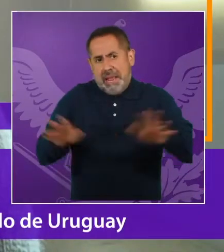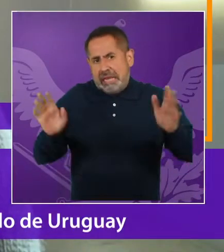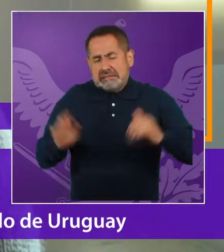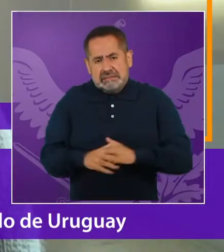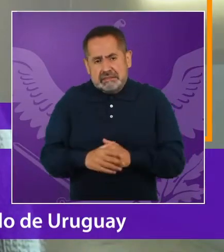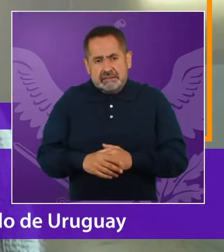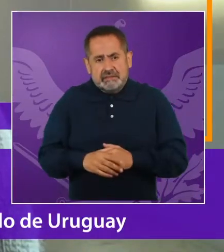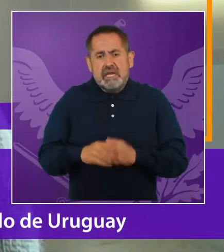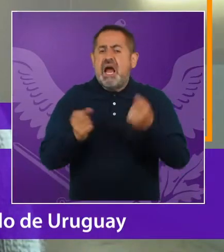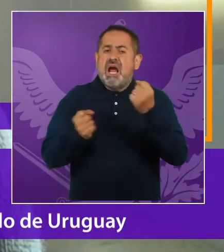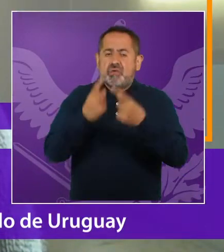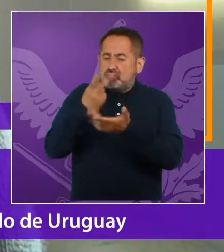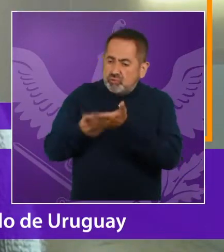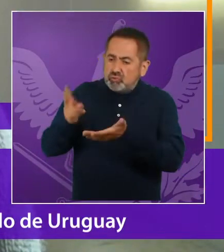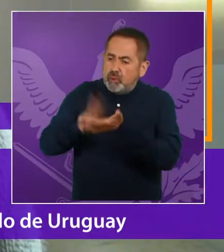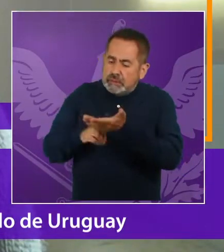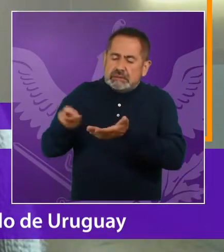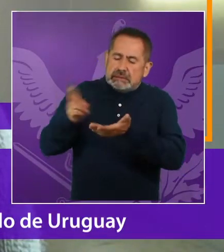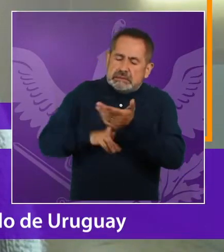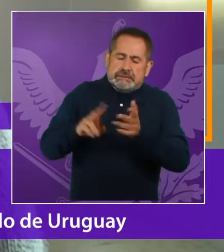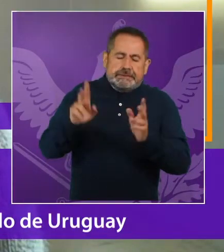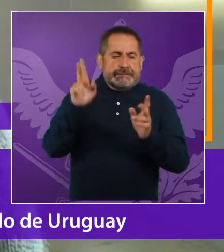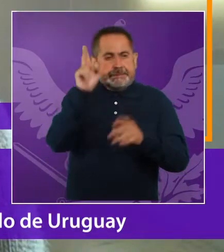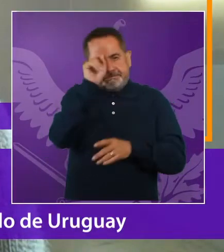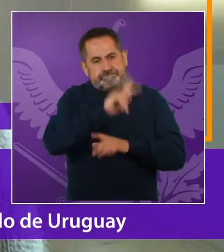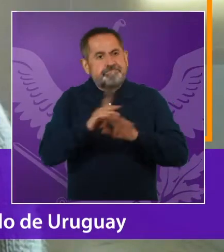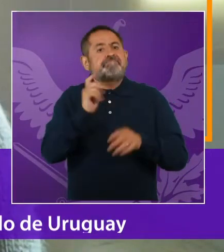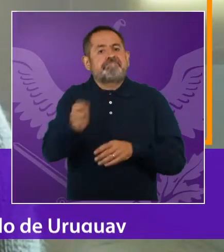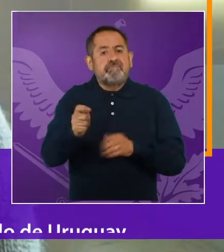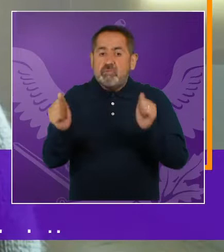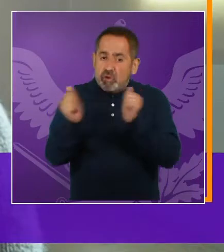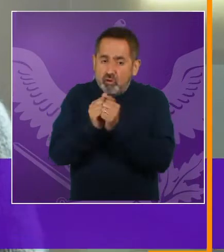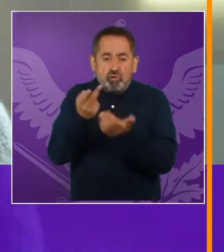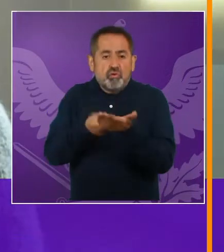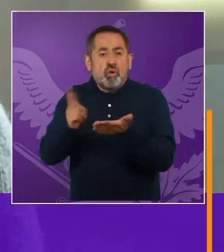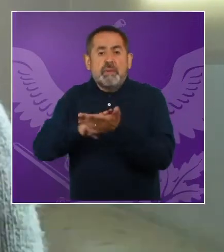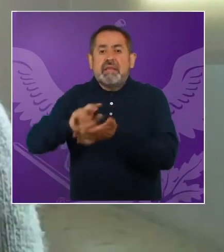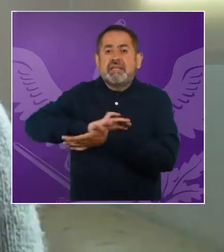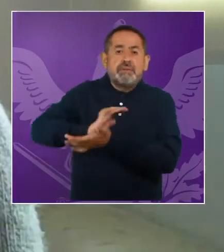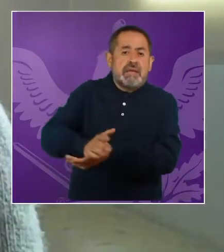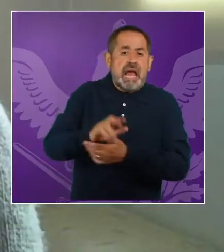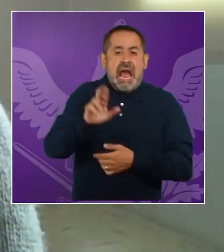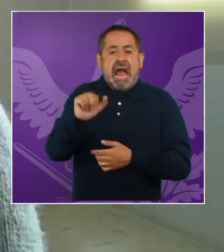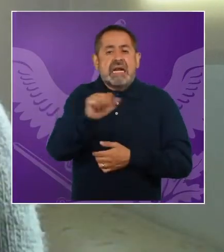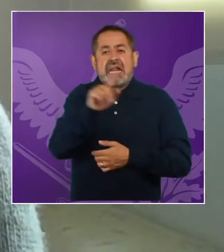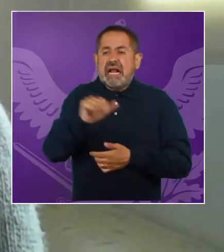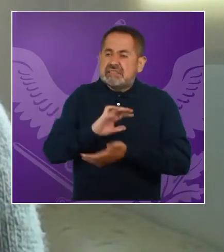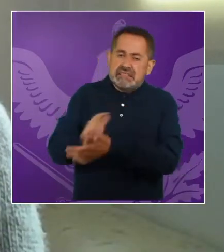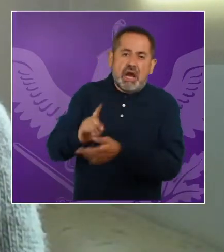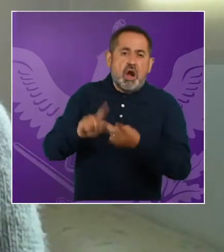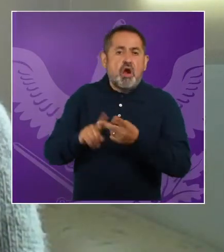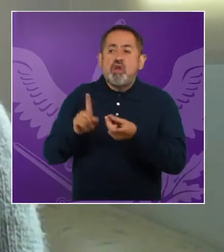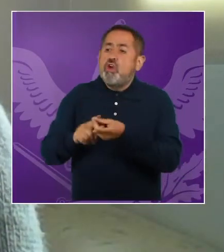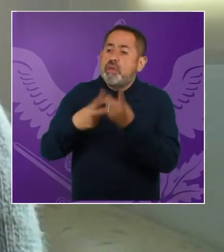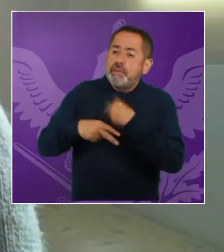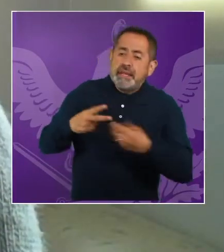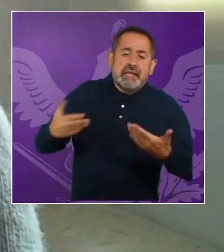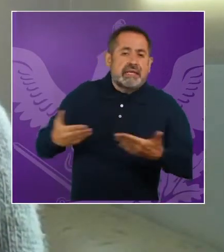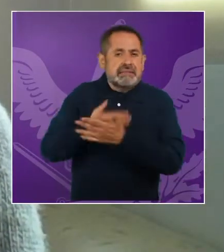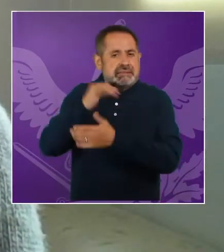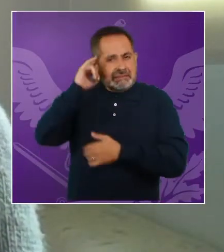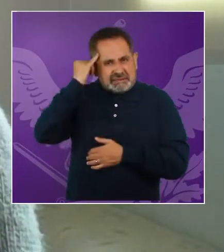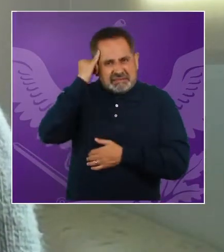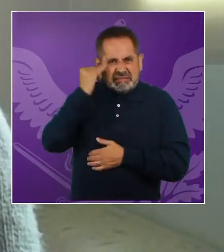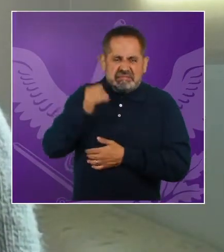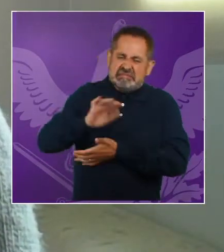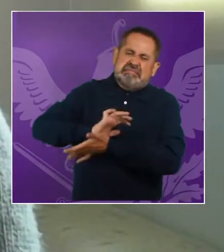en una situación compleja. Hay varios cruces que también se dan en México que tienen que ver con discriminación, por ejemplo, racial, con